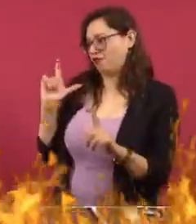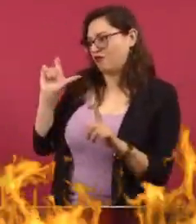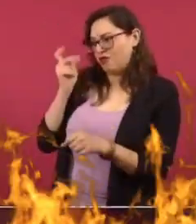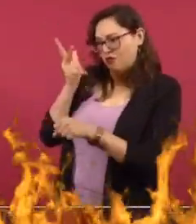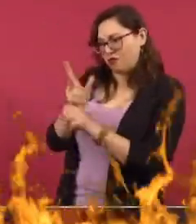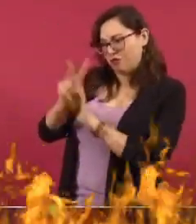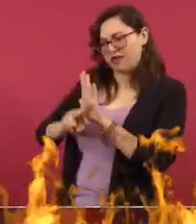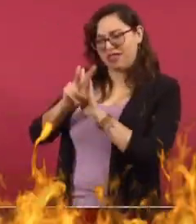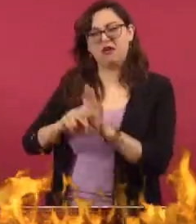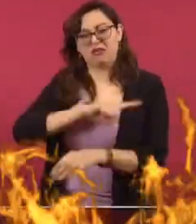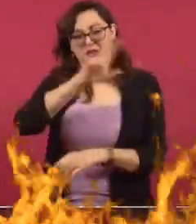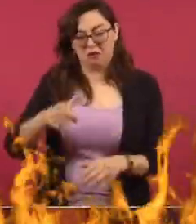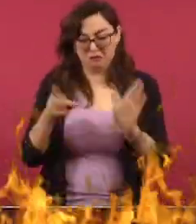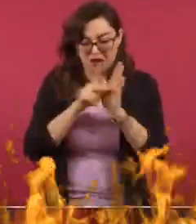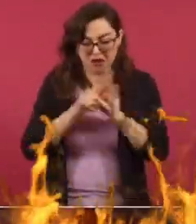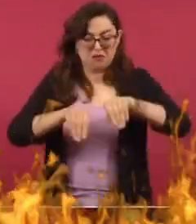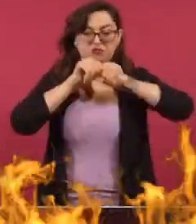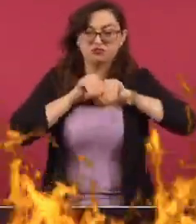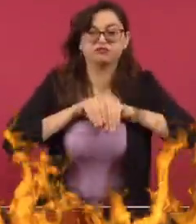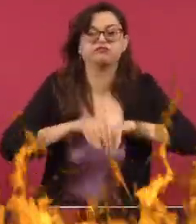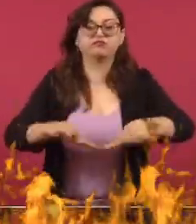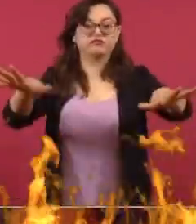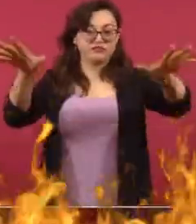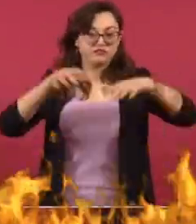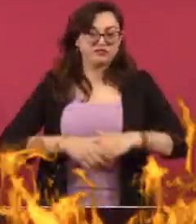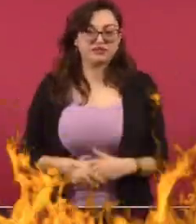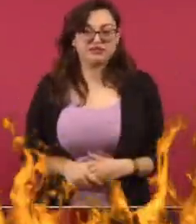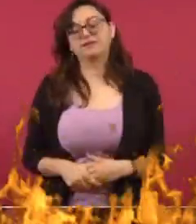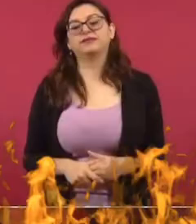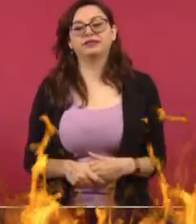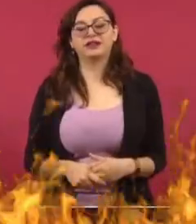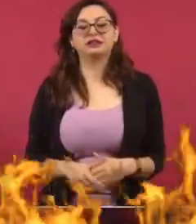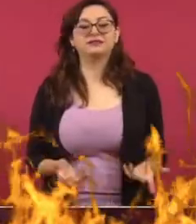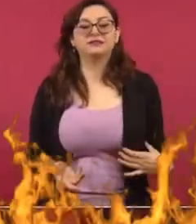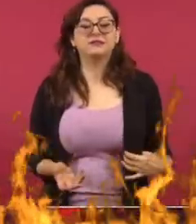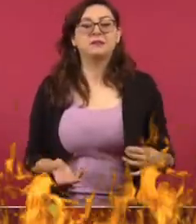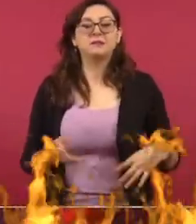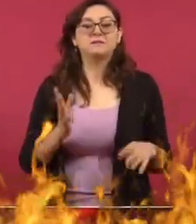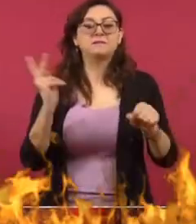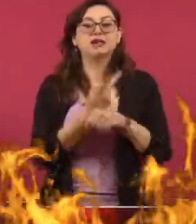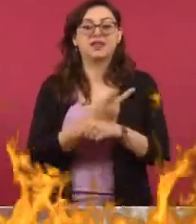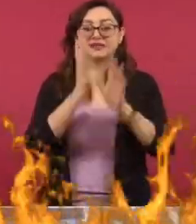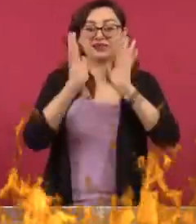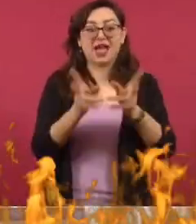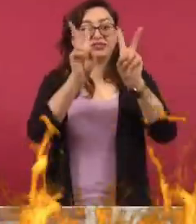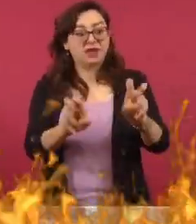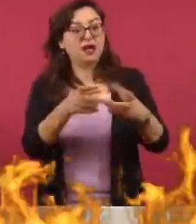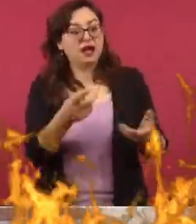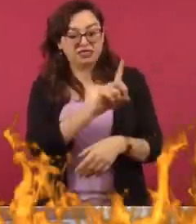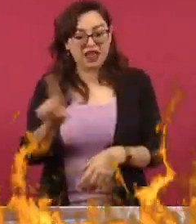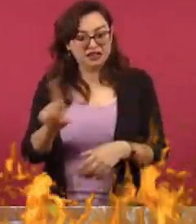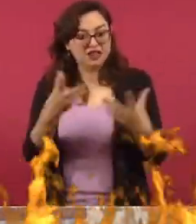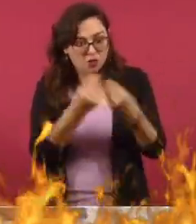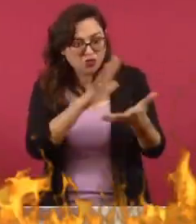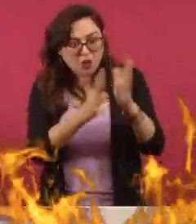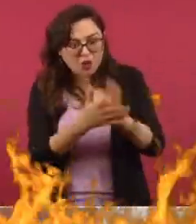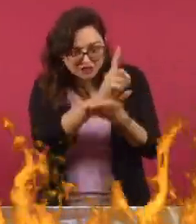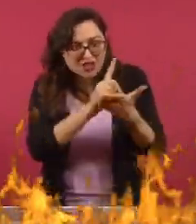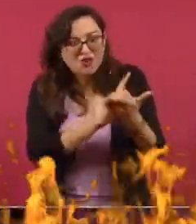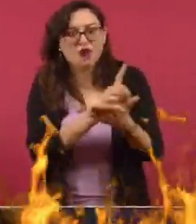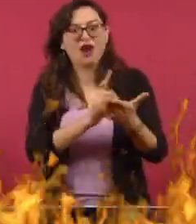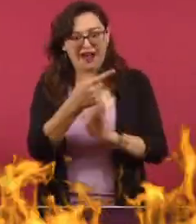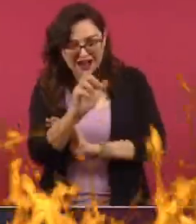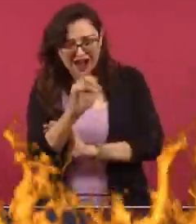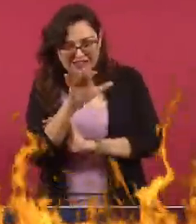No logran su propósito, de que ya nadie hable del narcoestado, de la derecha y del conservadurismo. Que ya nadie hable